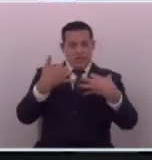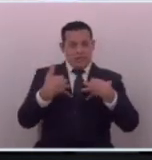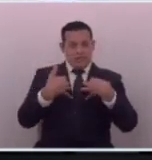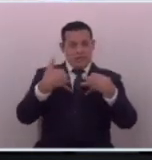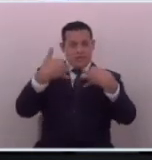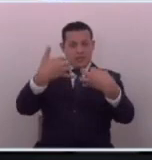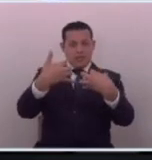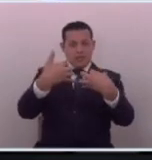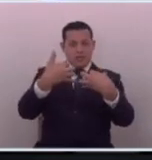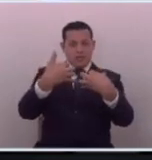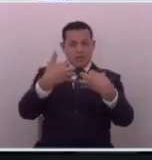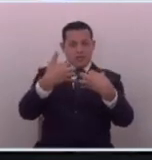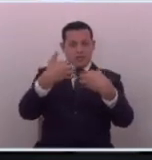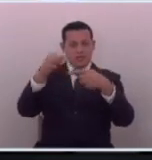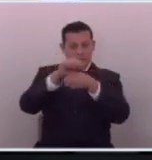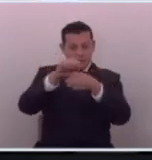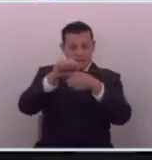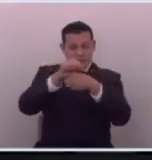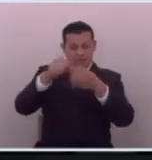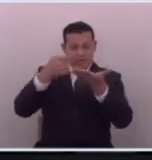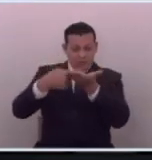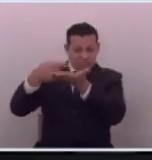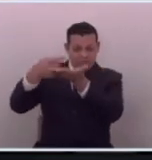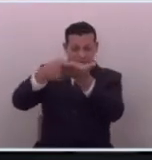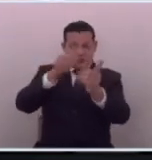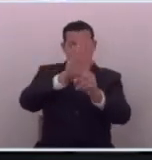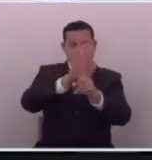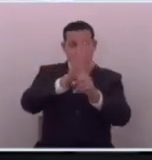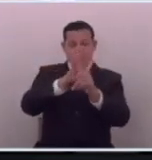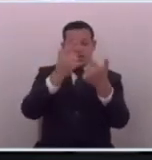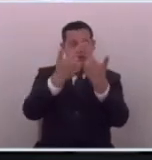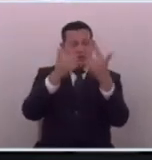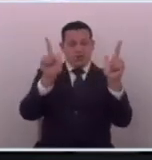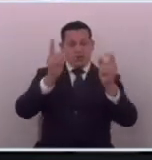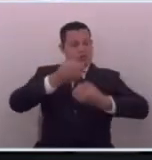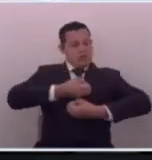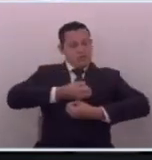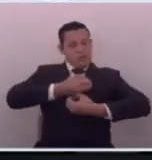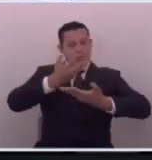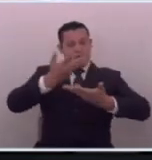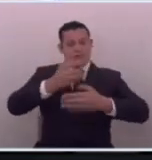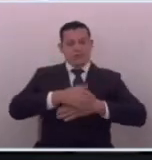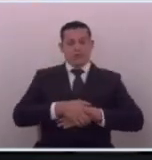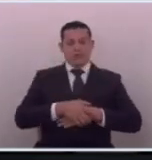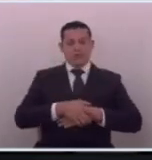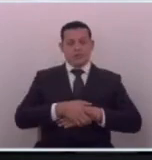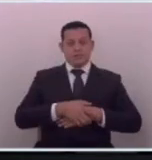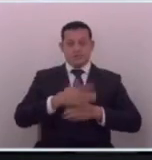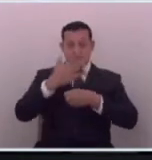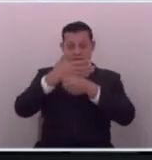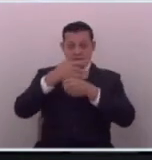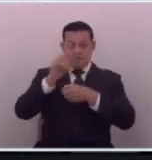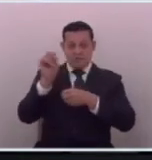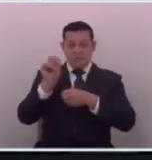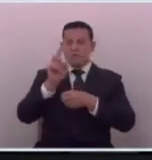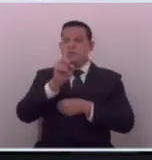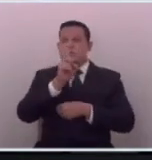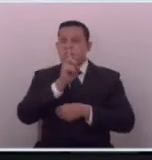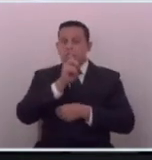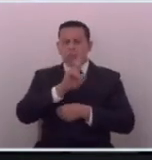a ejercitar en el debate su libertad de expresión la bancada no los calla